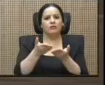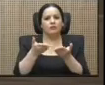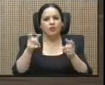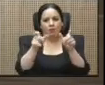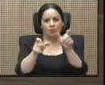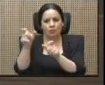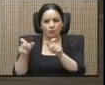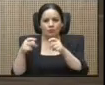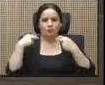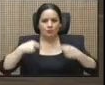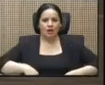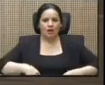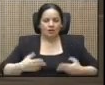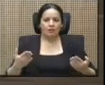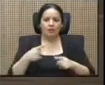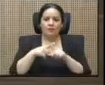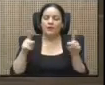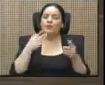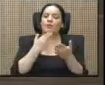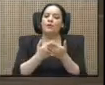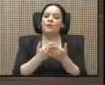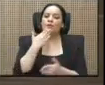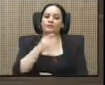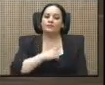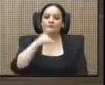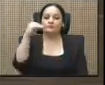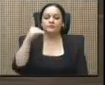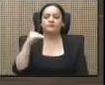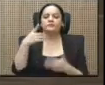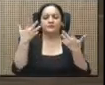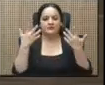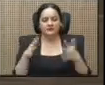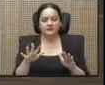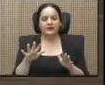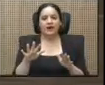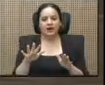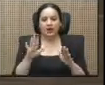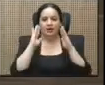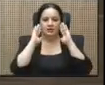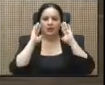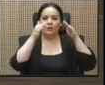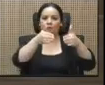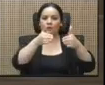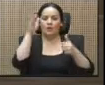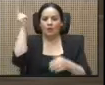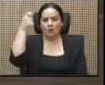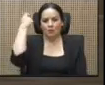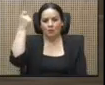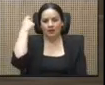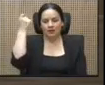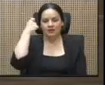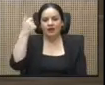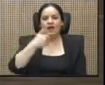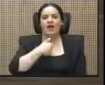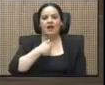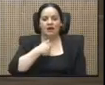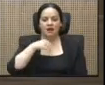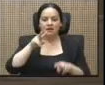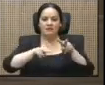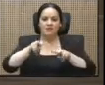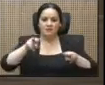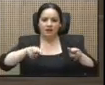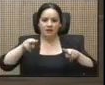gracias a Dios han vuelto los ojos hacia Guanacaste. Tenemos varias empresas